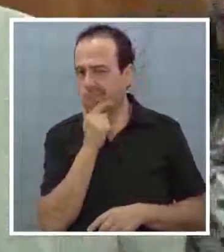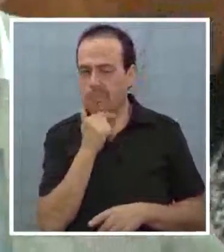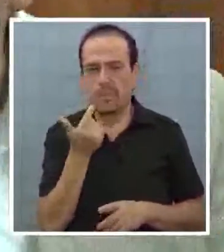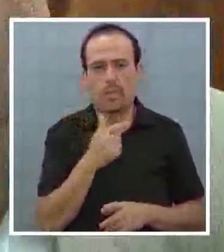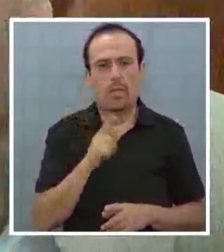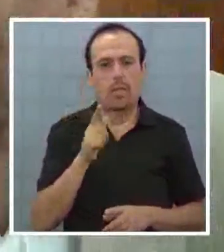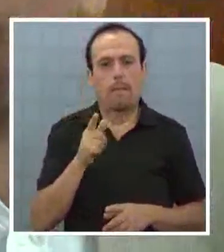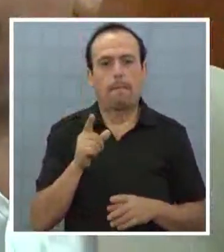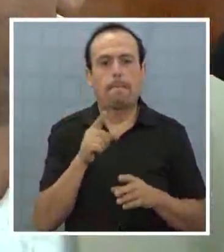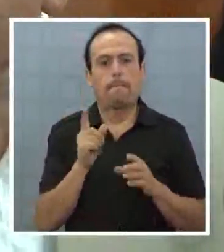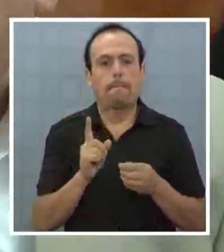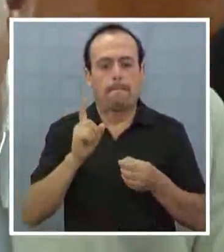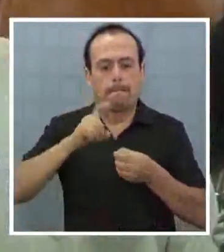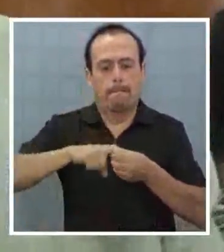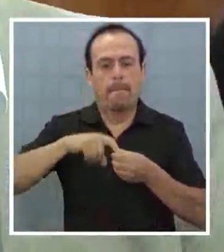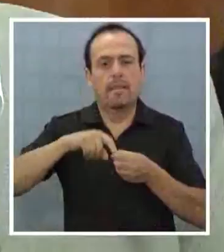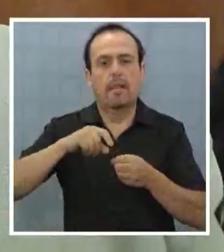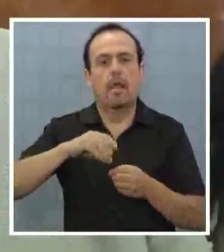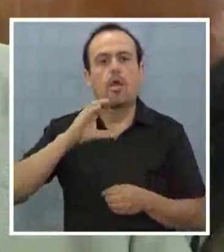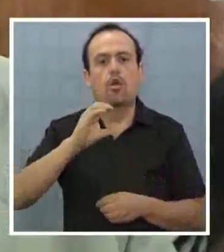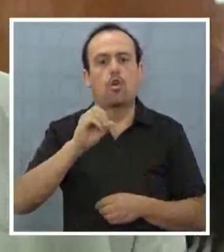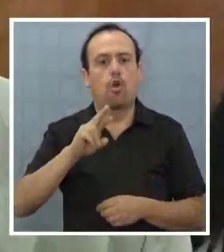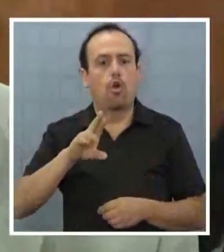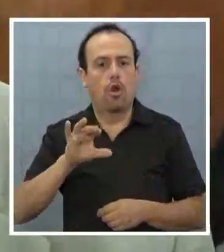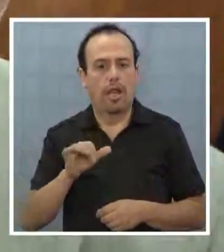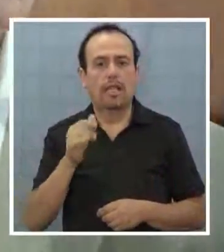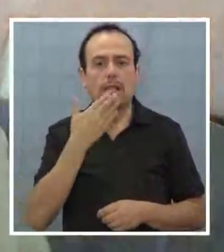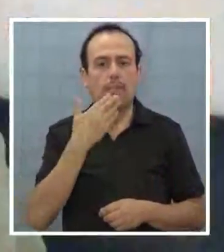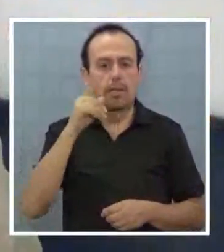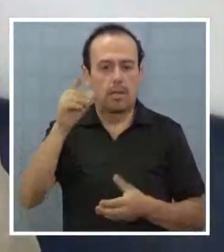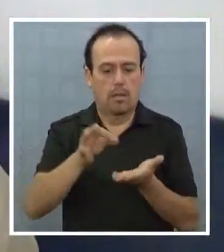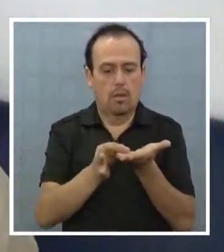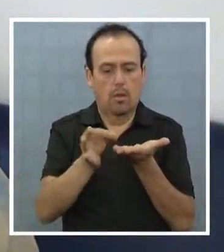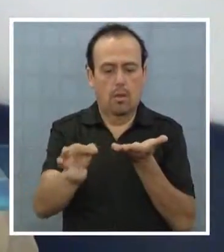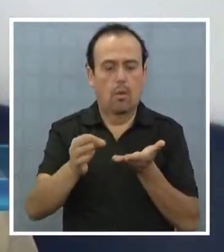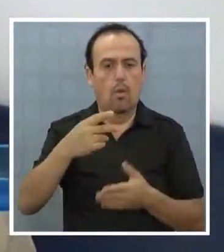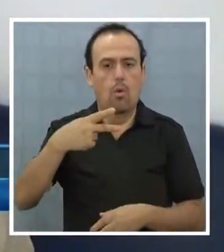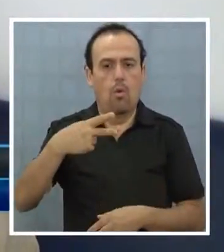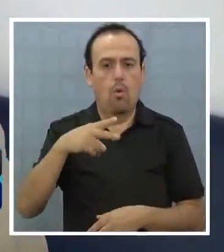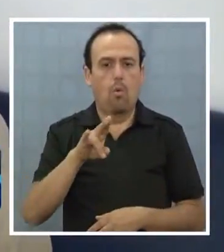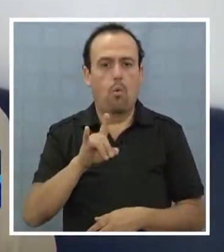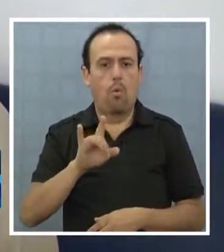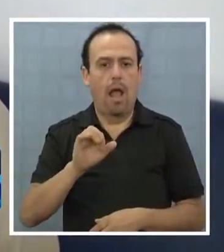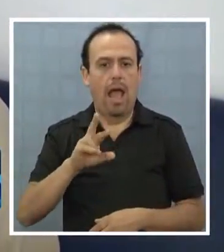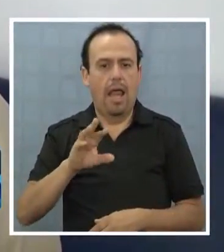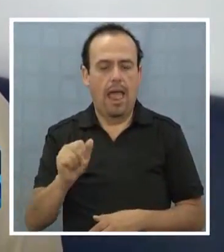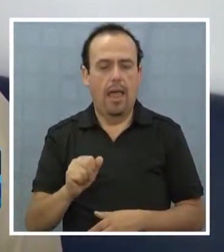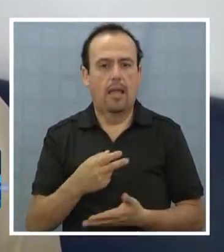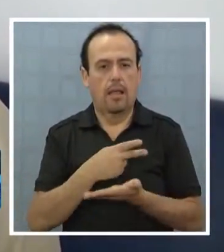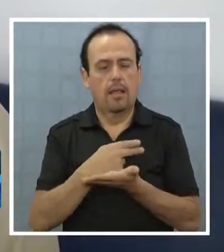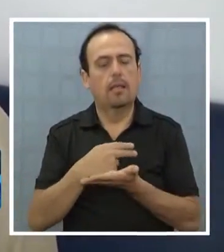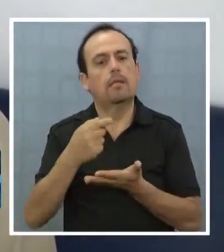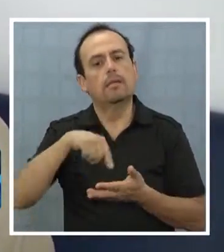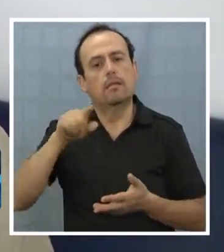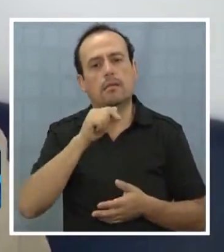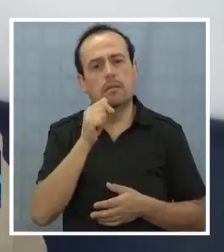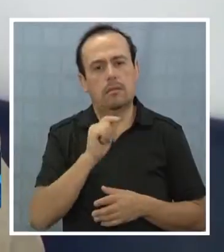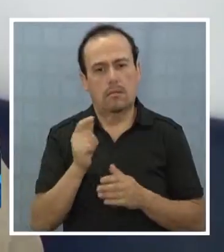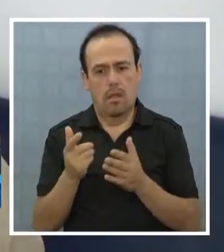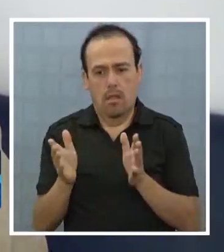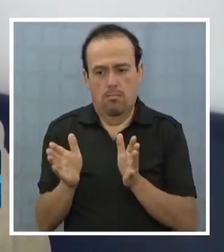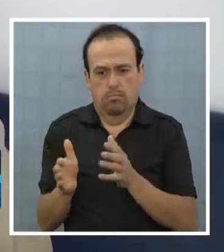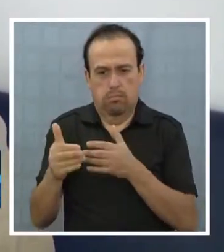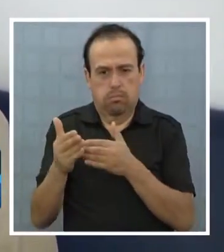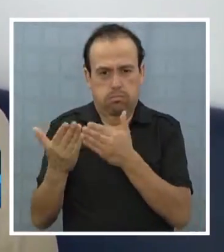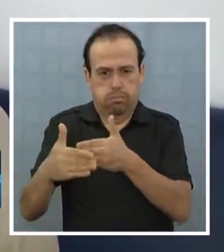miembros del CORE y la comunidad de Guara. La Comuna considera que no es factible un embalse en la Comuna,